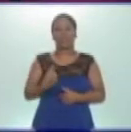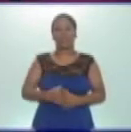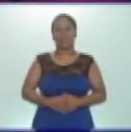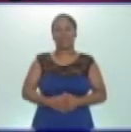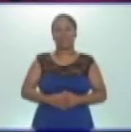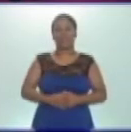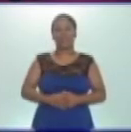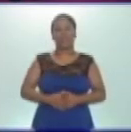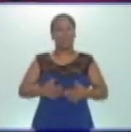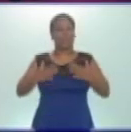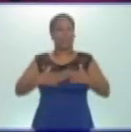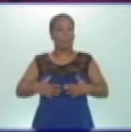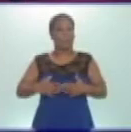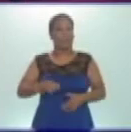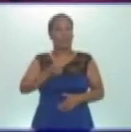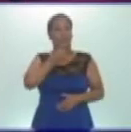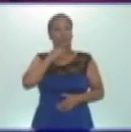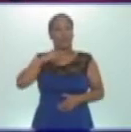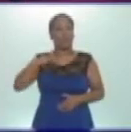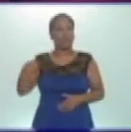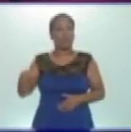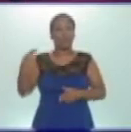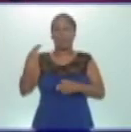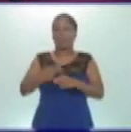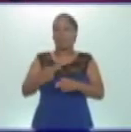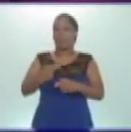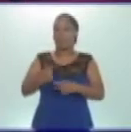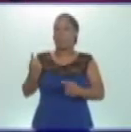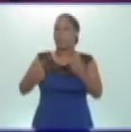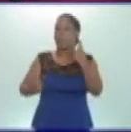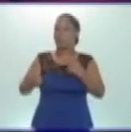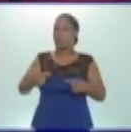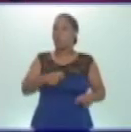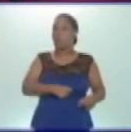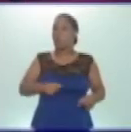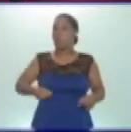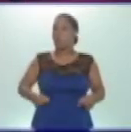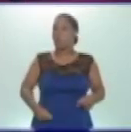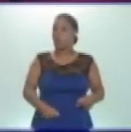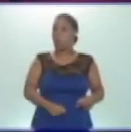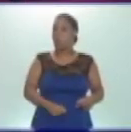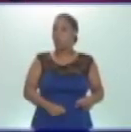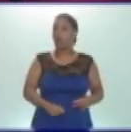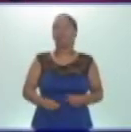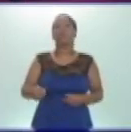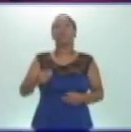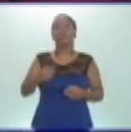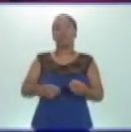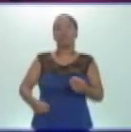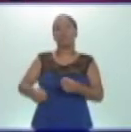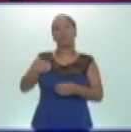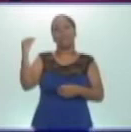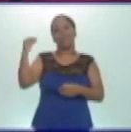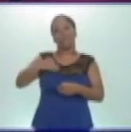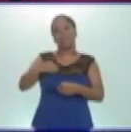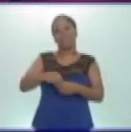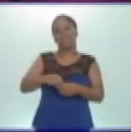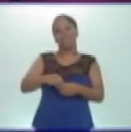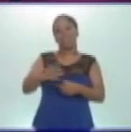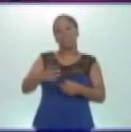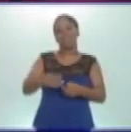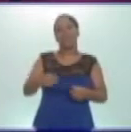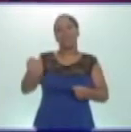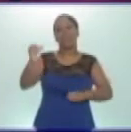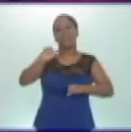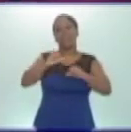Espero que hayan podido escribir el nombre de algunos de los órganos que intervienen en el sistema digestivo. A continuación les